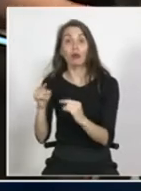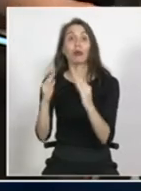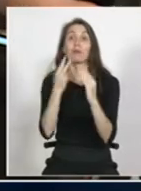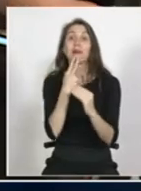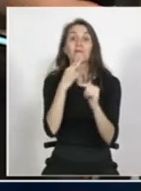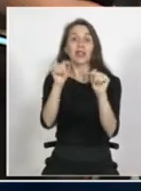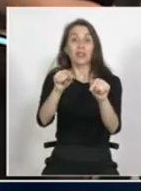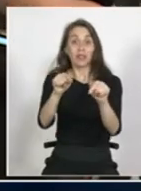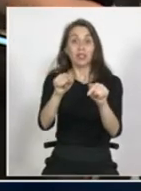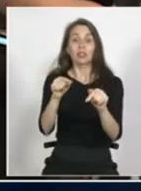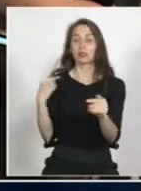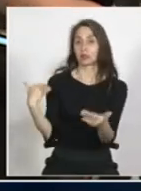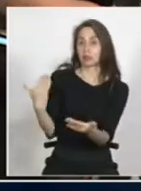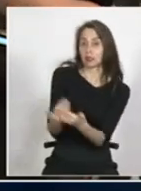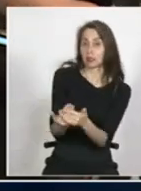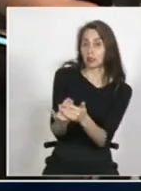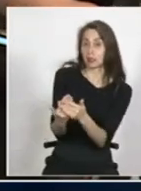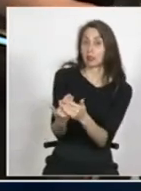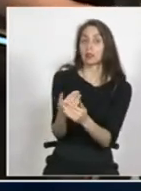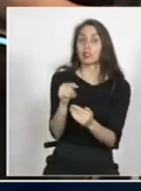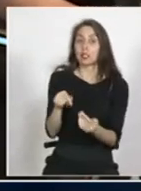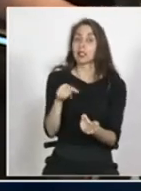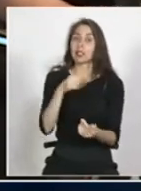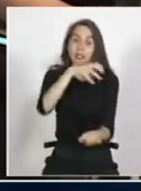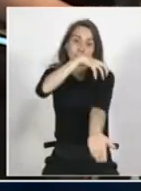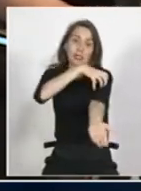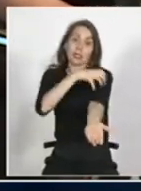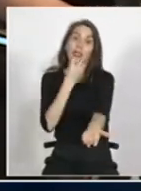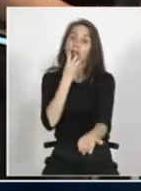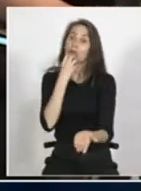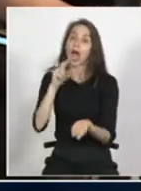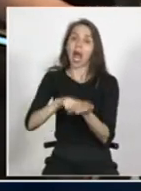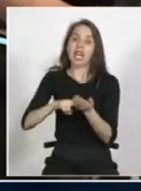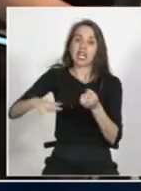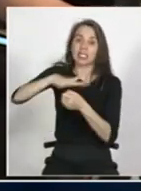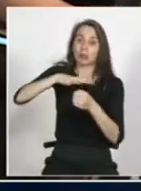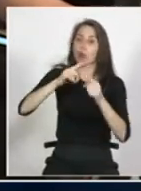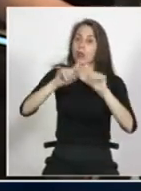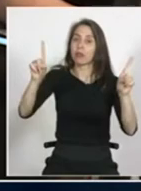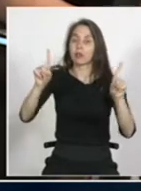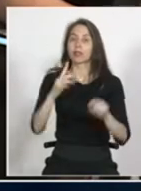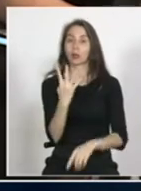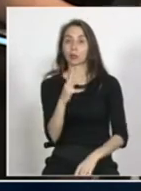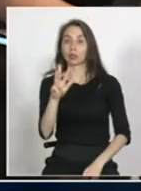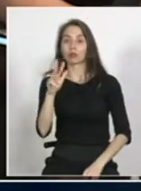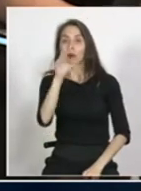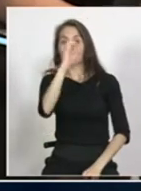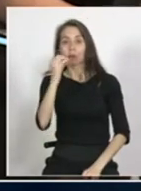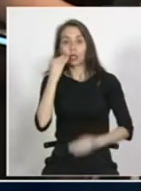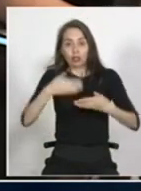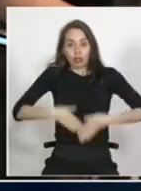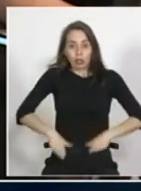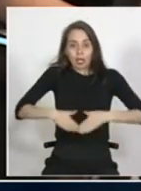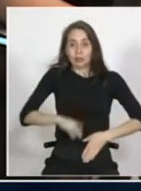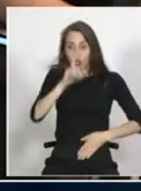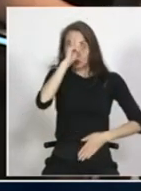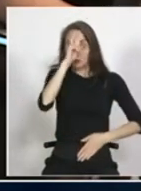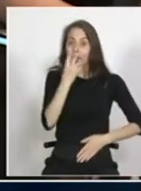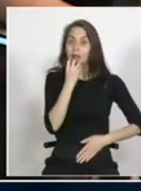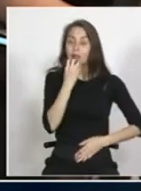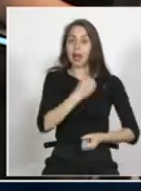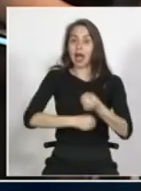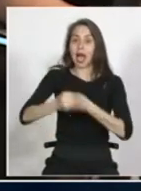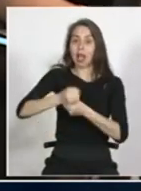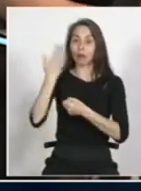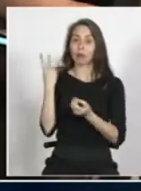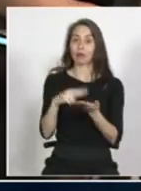llama a decir que nosotros tenemos una realidad distinta el 49% de los niños nacidos en el hospital regional de Antofagasta el año pasado